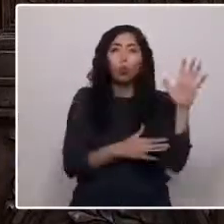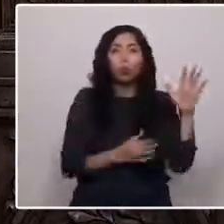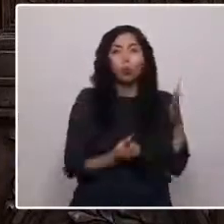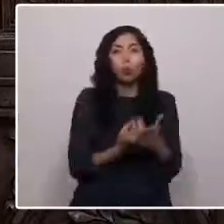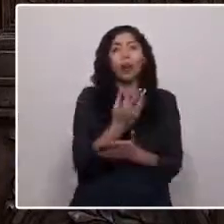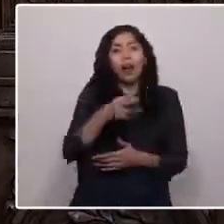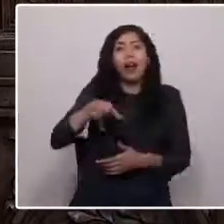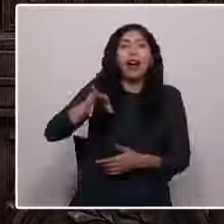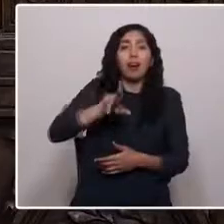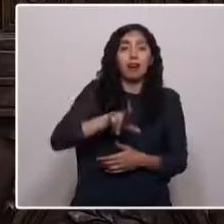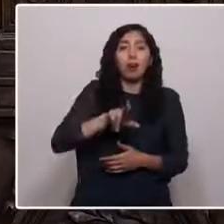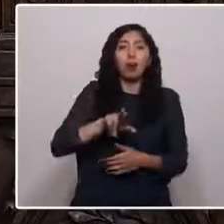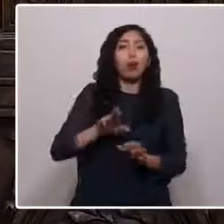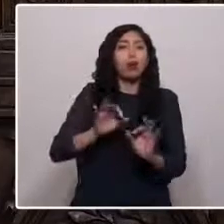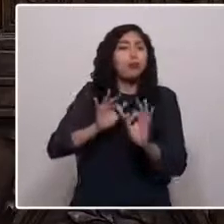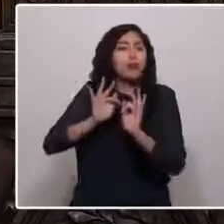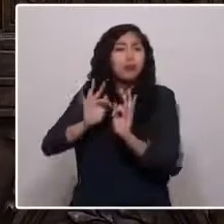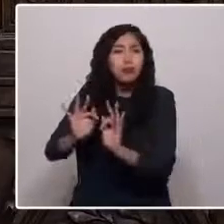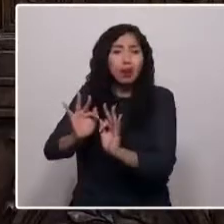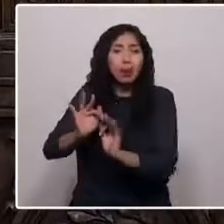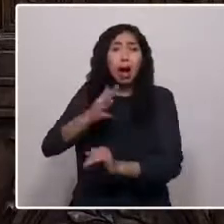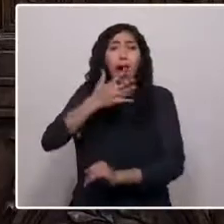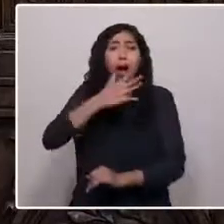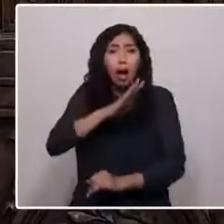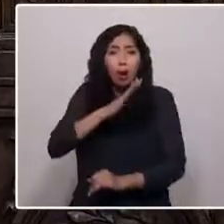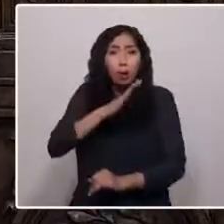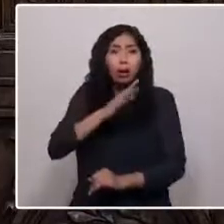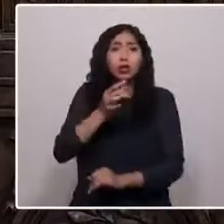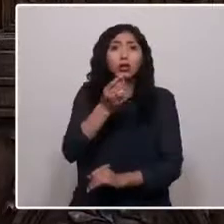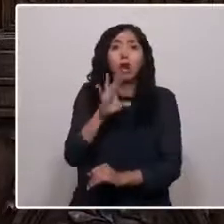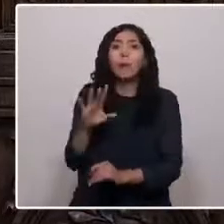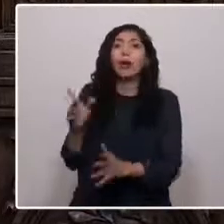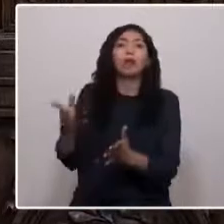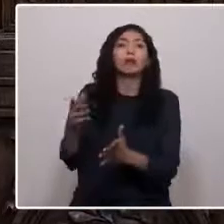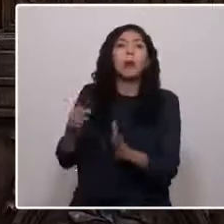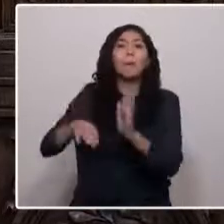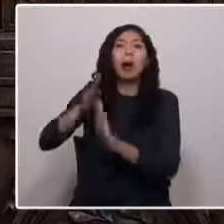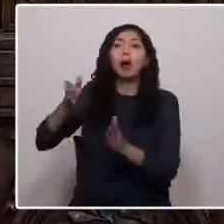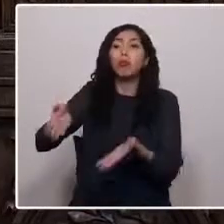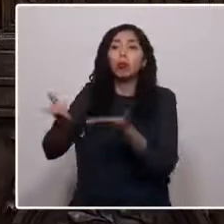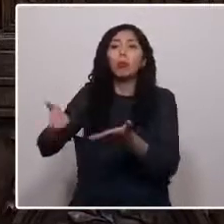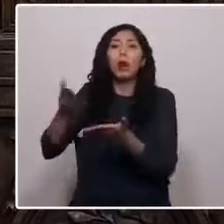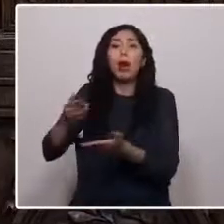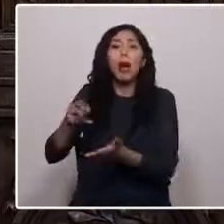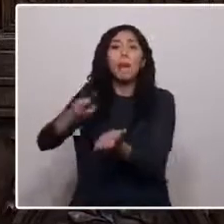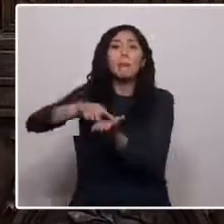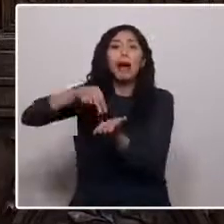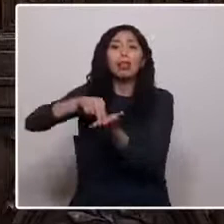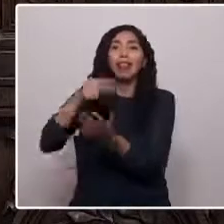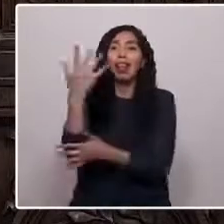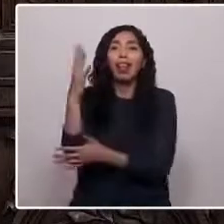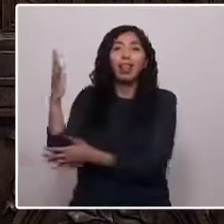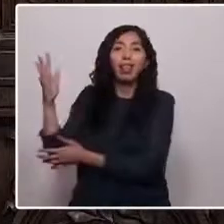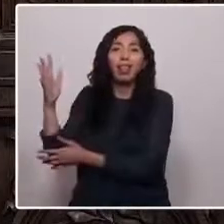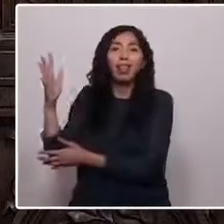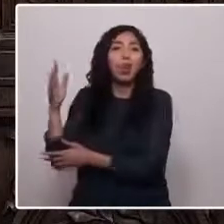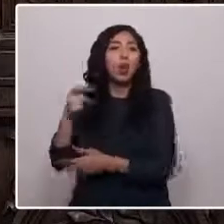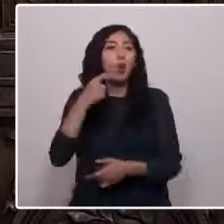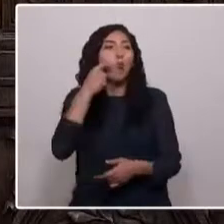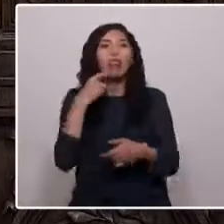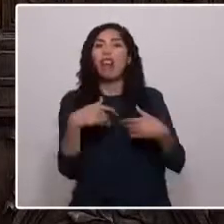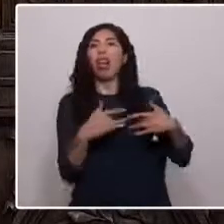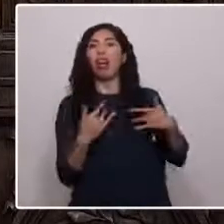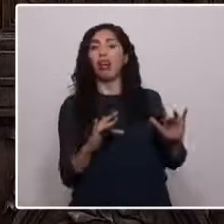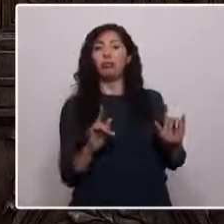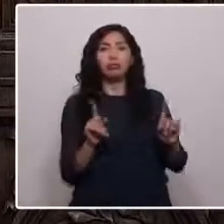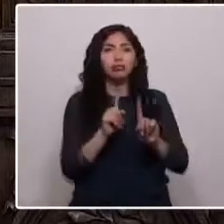Para que nunca más el uso de agua se priorice en las paltas por sobre las necesidades humanas. Para que se acabe el negocio de